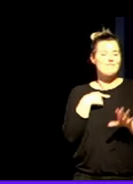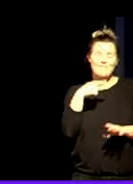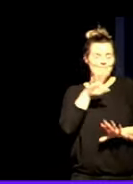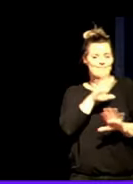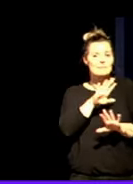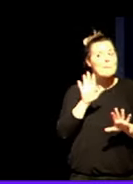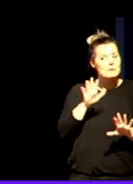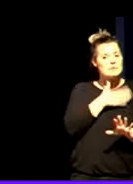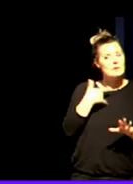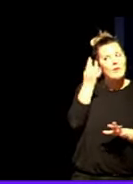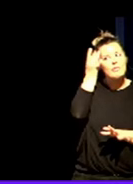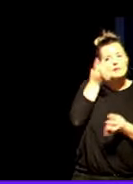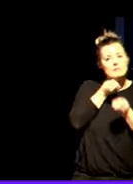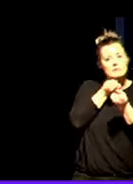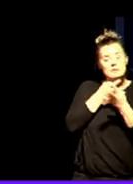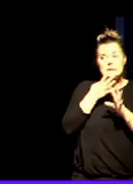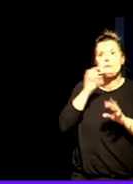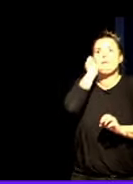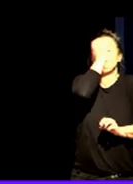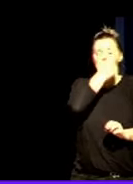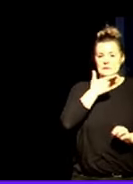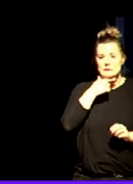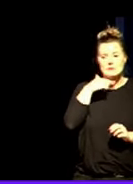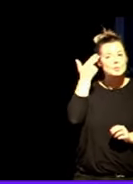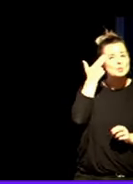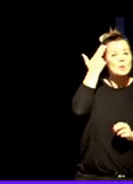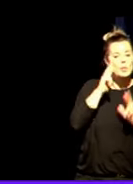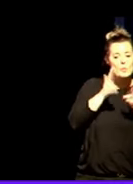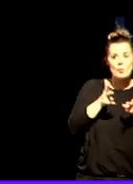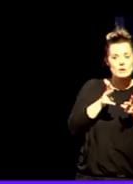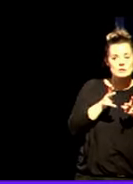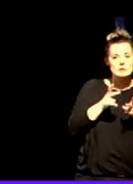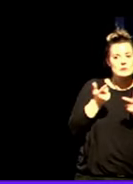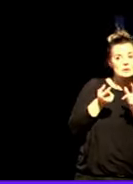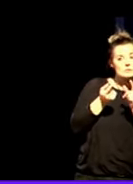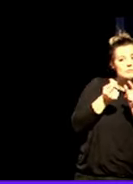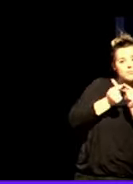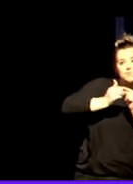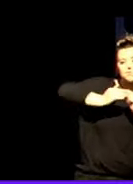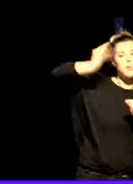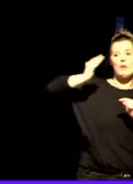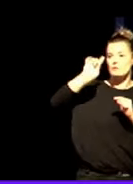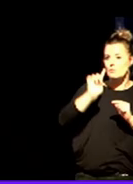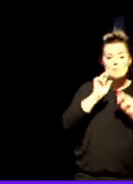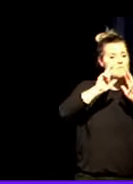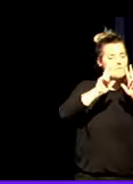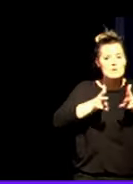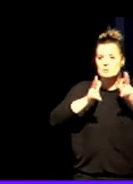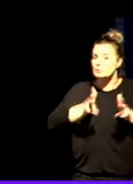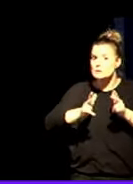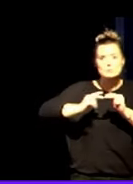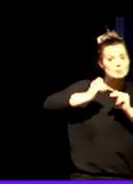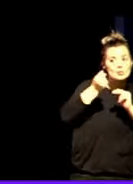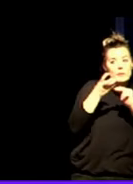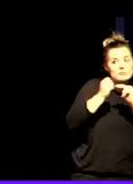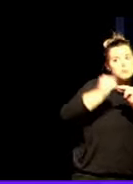idea. Afortunadamente, las muertes por suicidio no se están disparando, no se están incrementando. Las muertes, los fallecimientos, no. Sin las